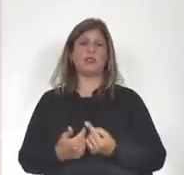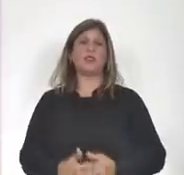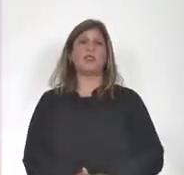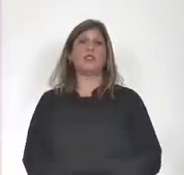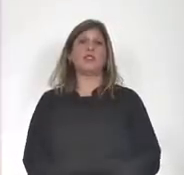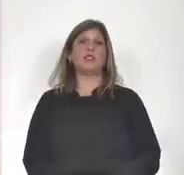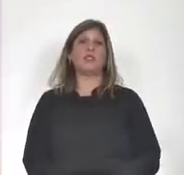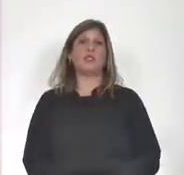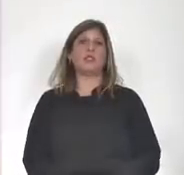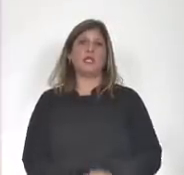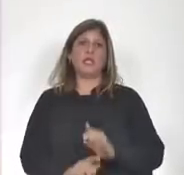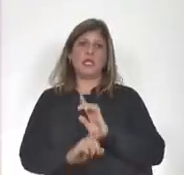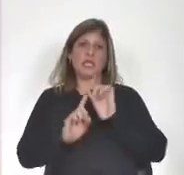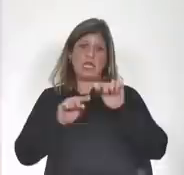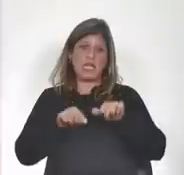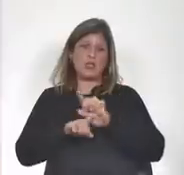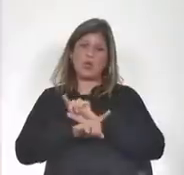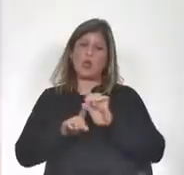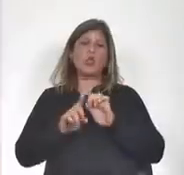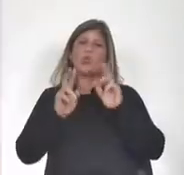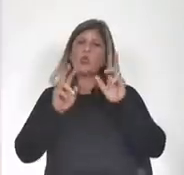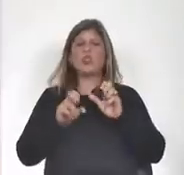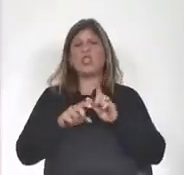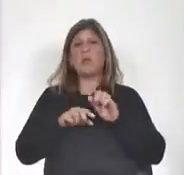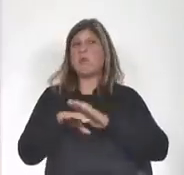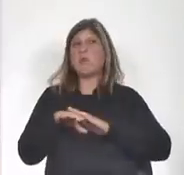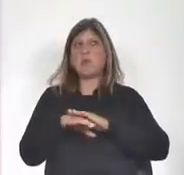Y esto no es un tema menor.